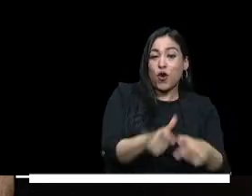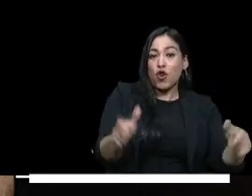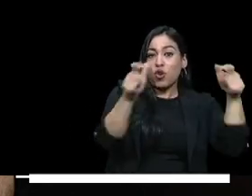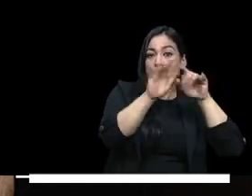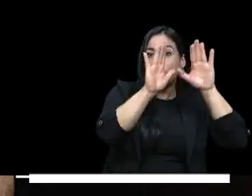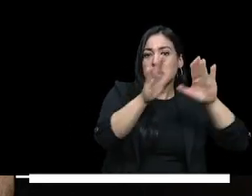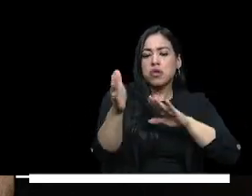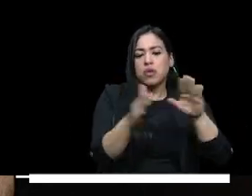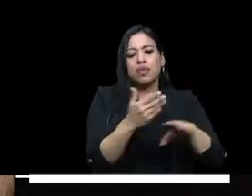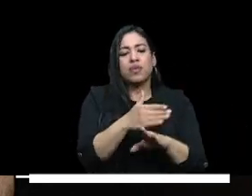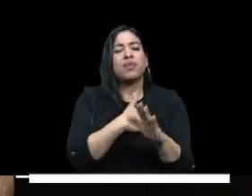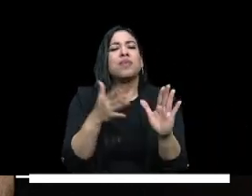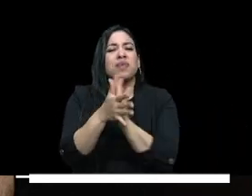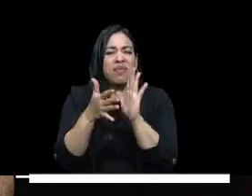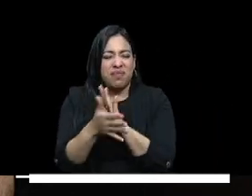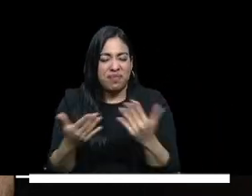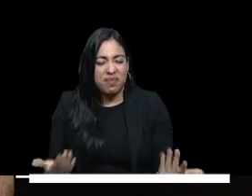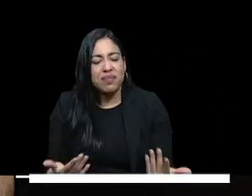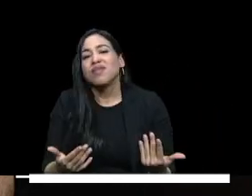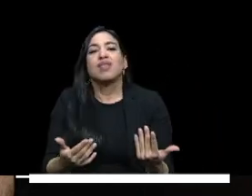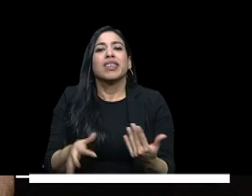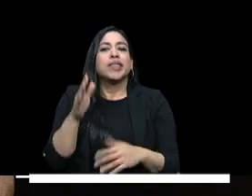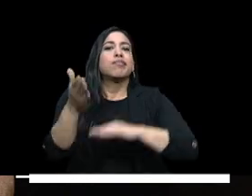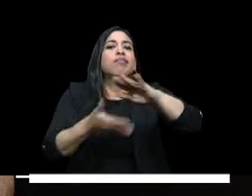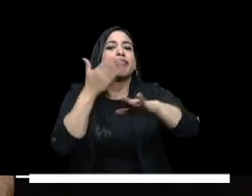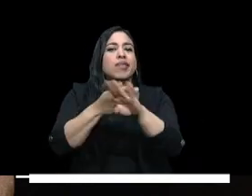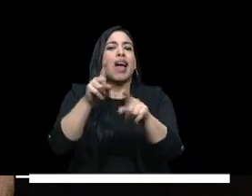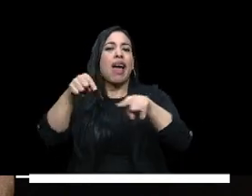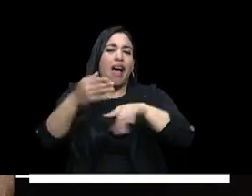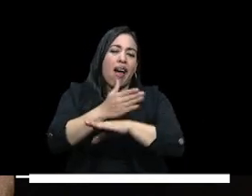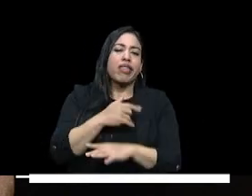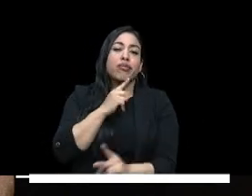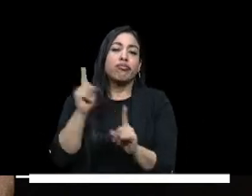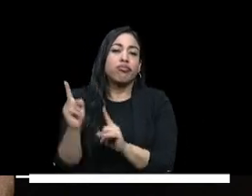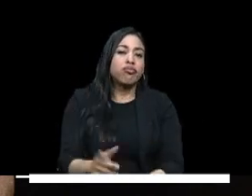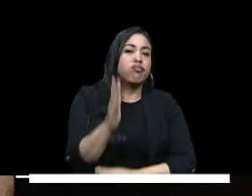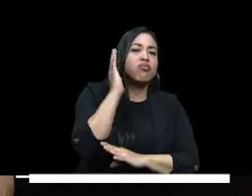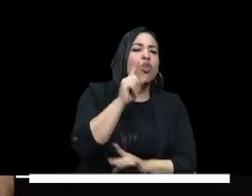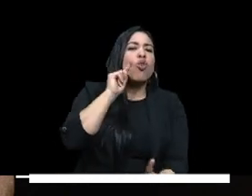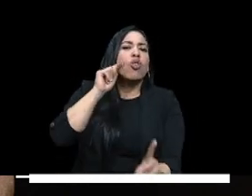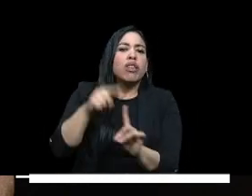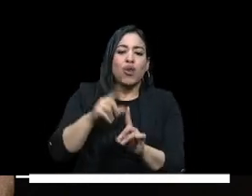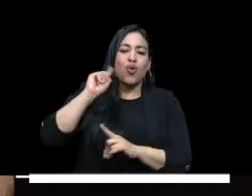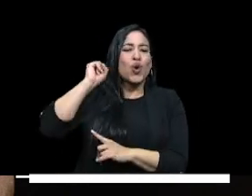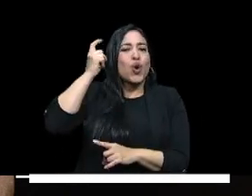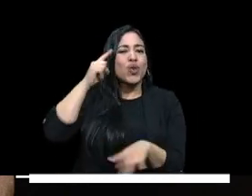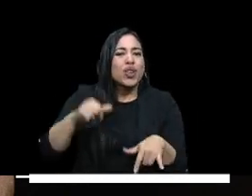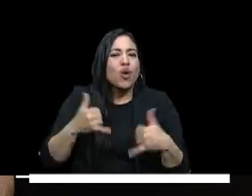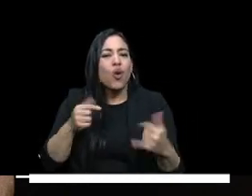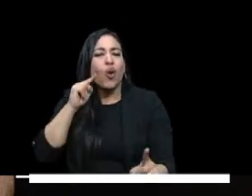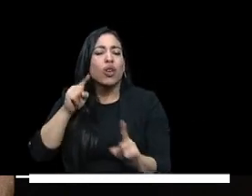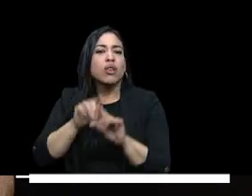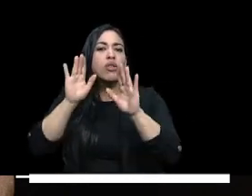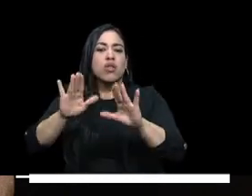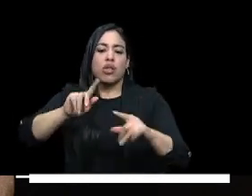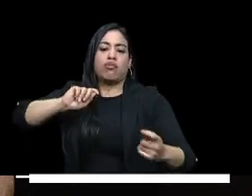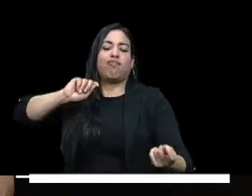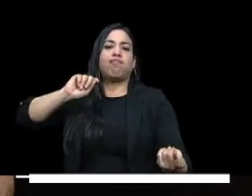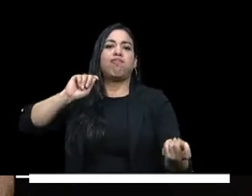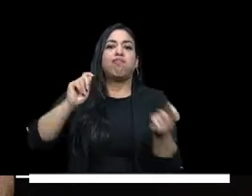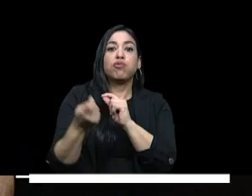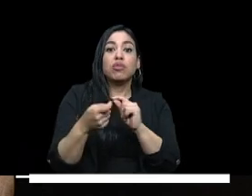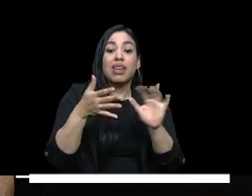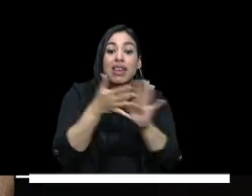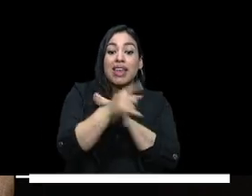como lo hemos dicho previamente y lo hemos planteado en algunas declaraciones nuestro propósito como gobierno es reformar